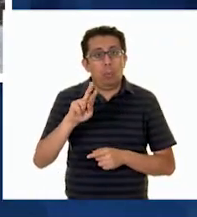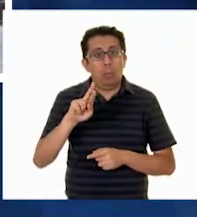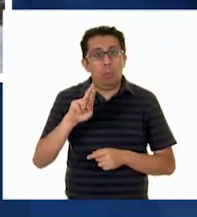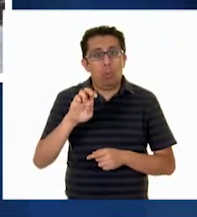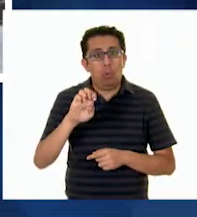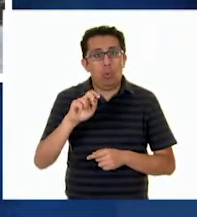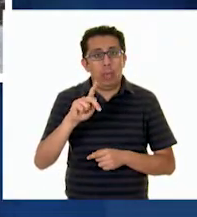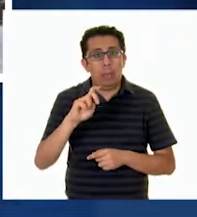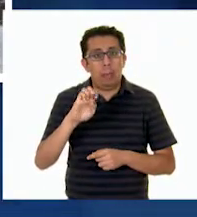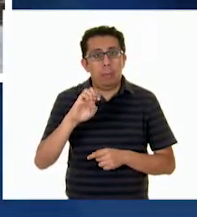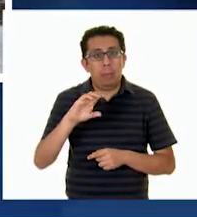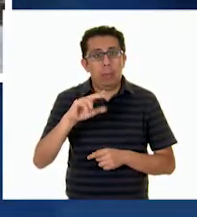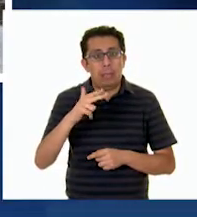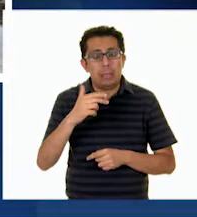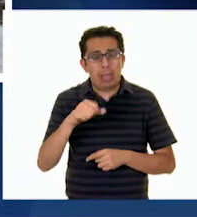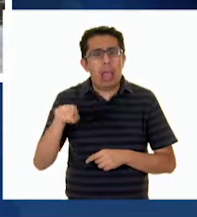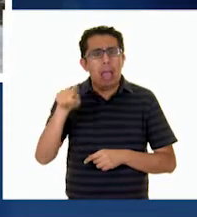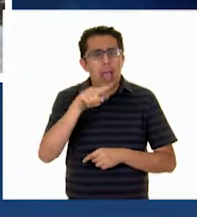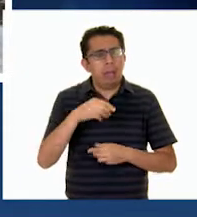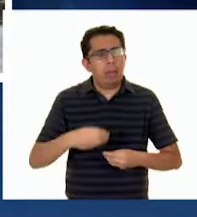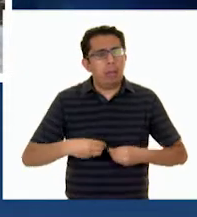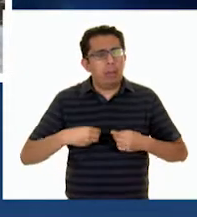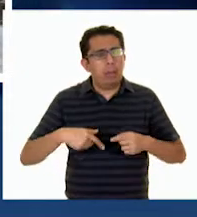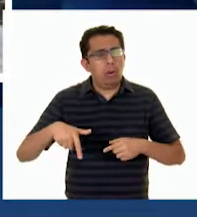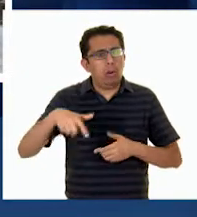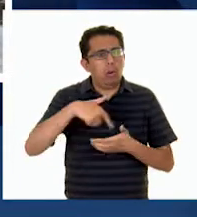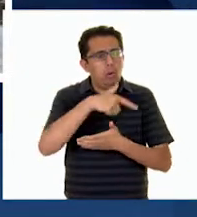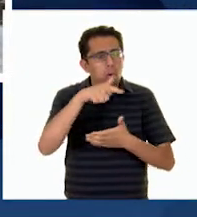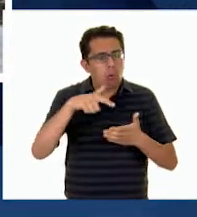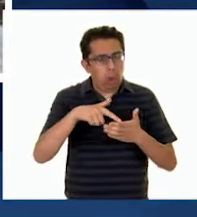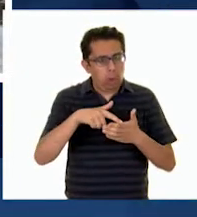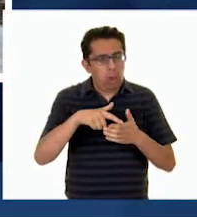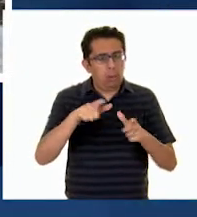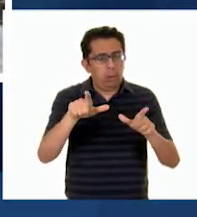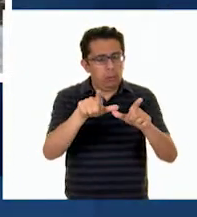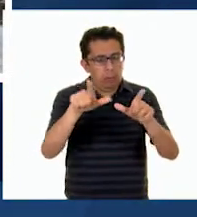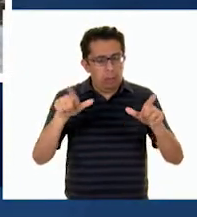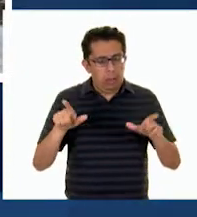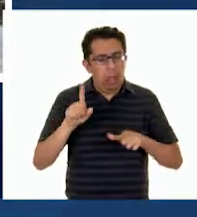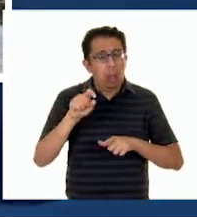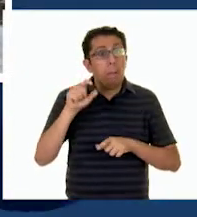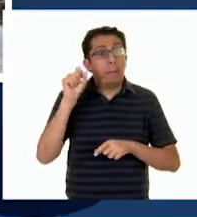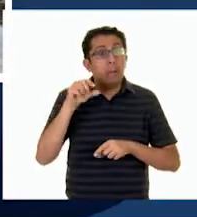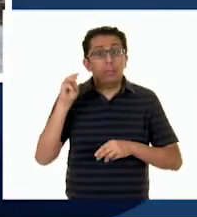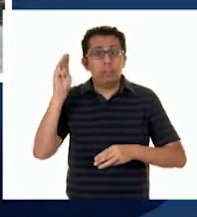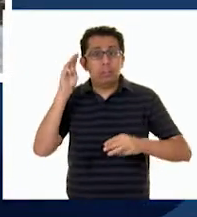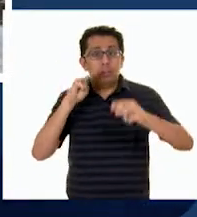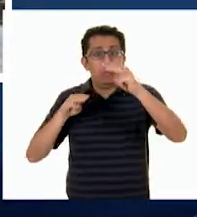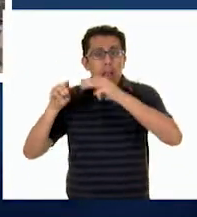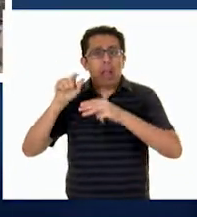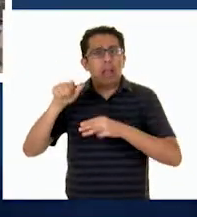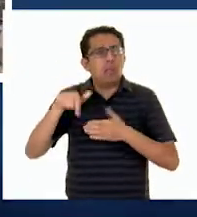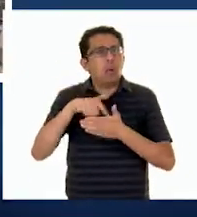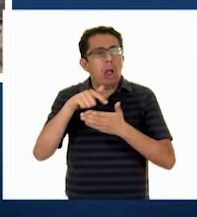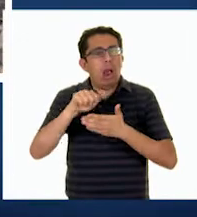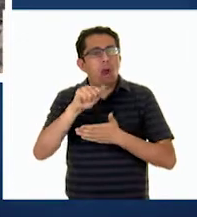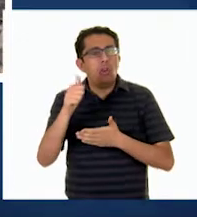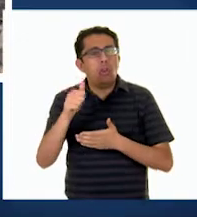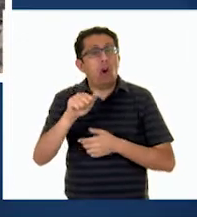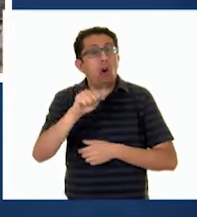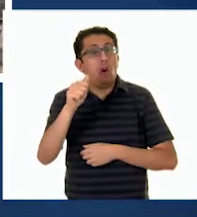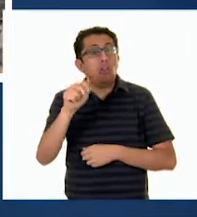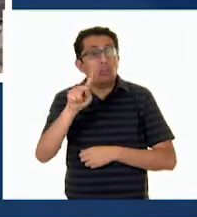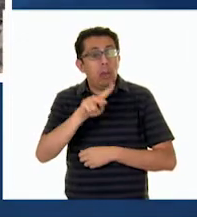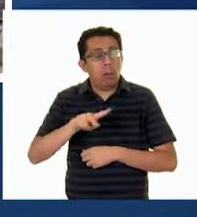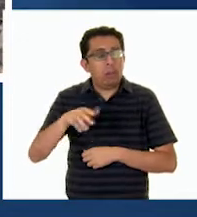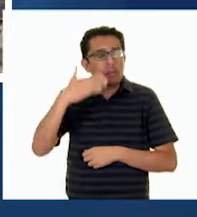lacustre La sierra La ciénega de Zacapú Y la cañada de los once pueblos Sabían que la